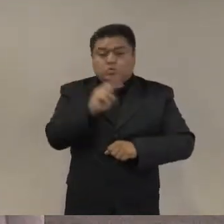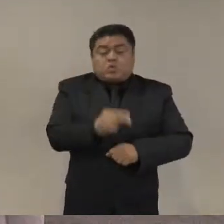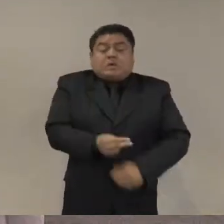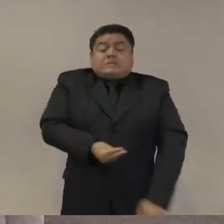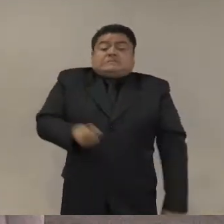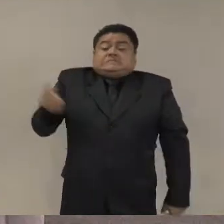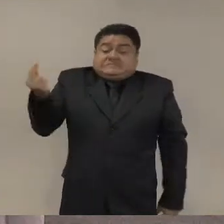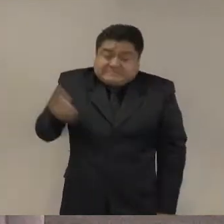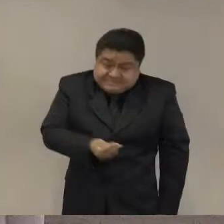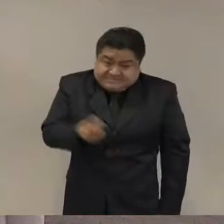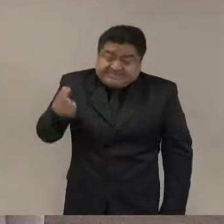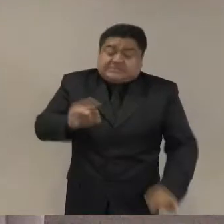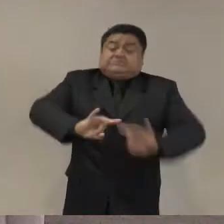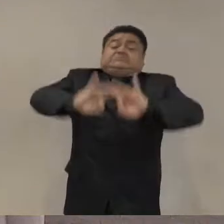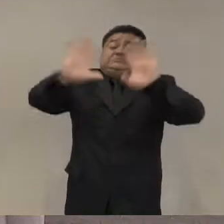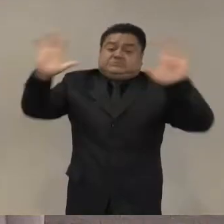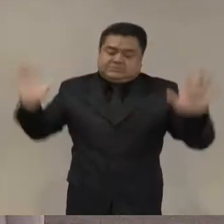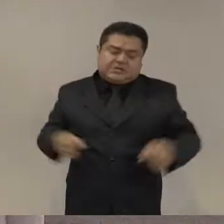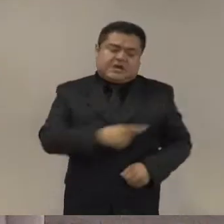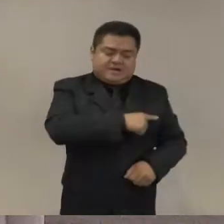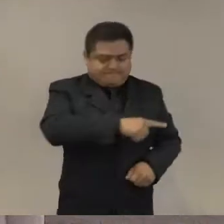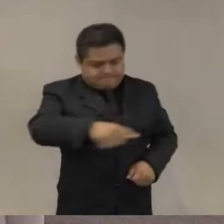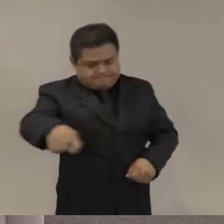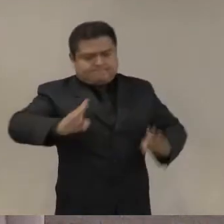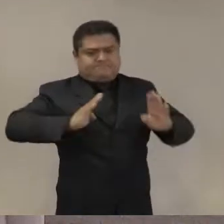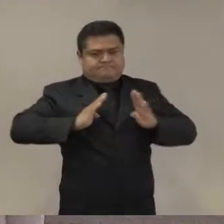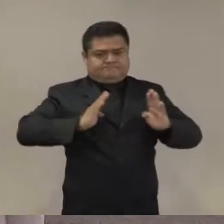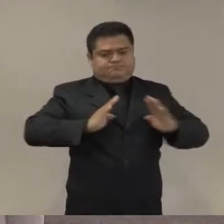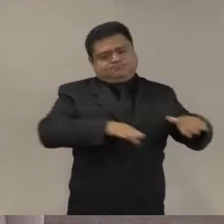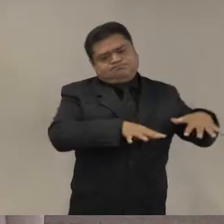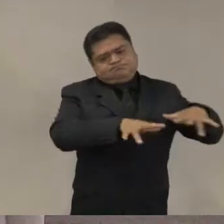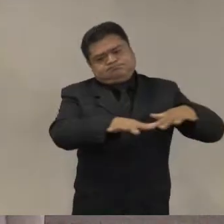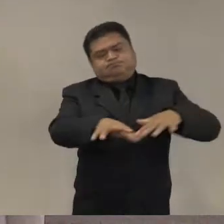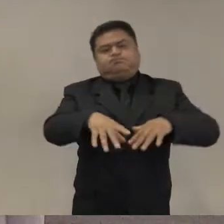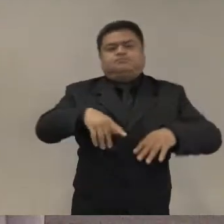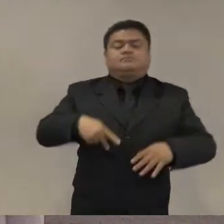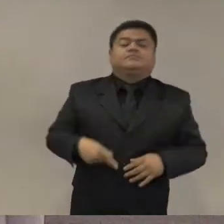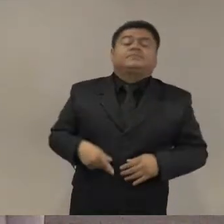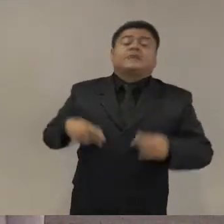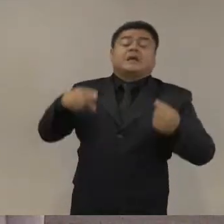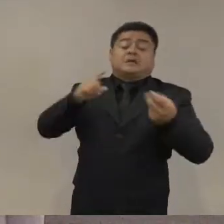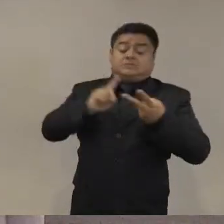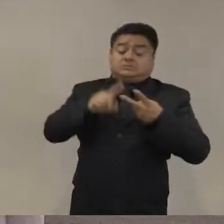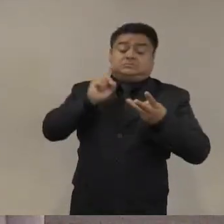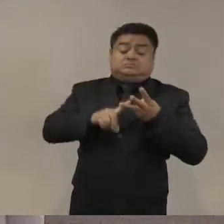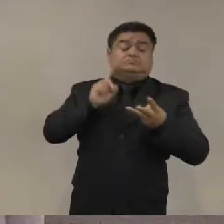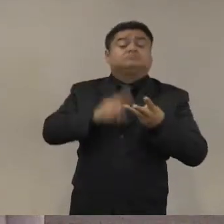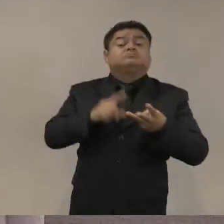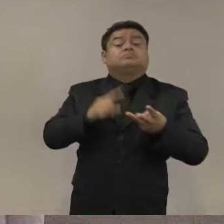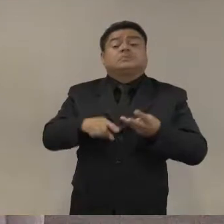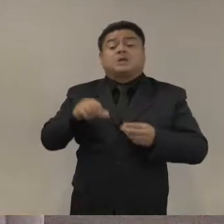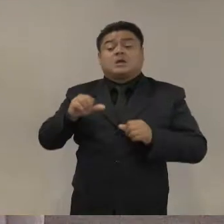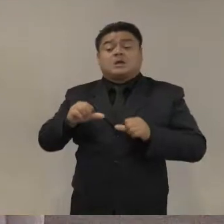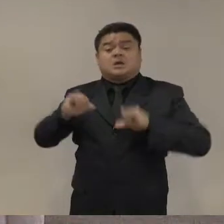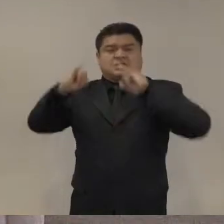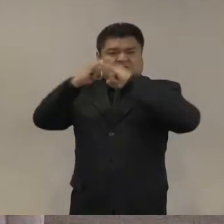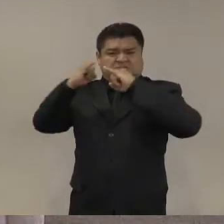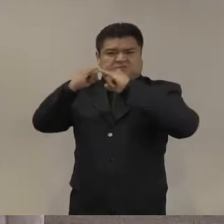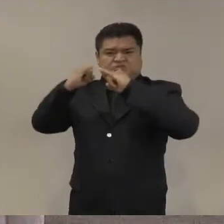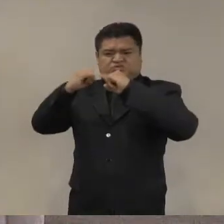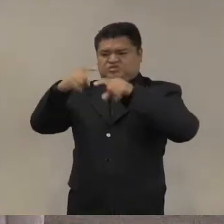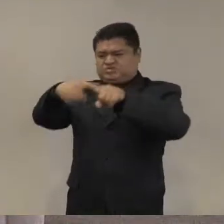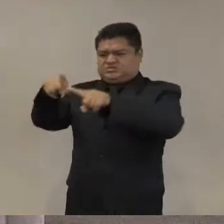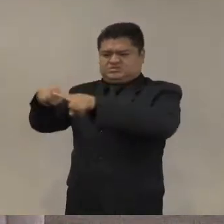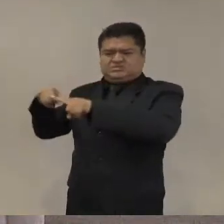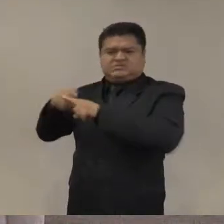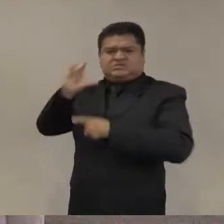y un tercer elemento es fortalecer instituciones civiles para prevenir confusiones